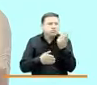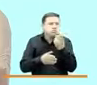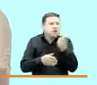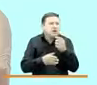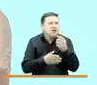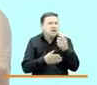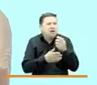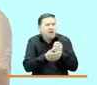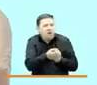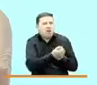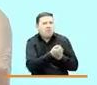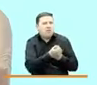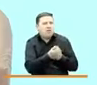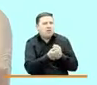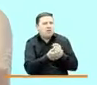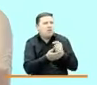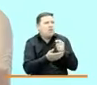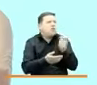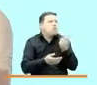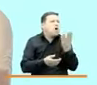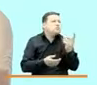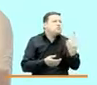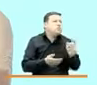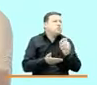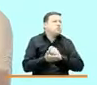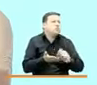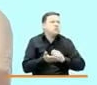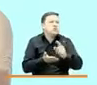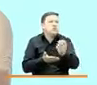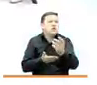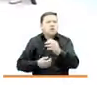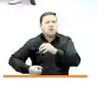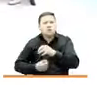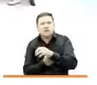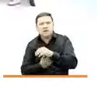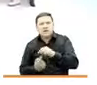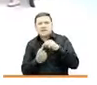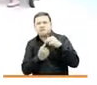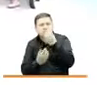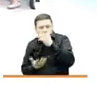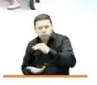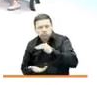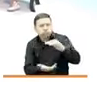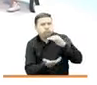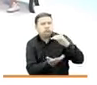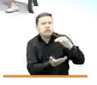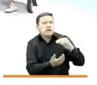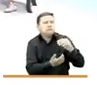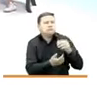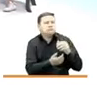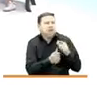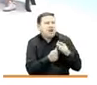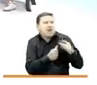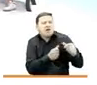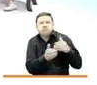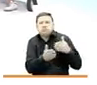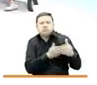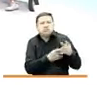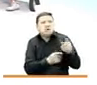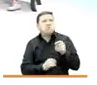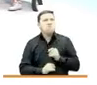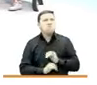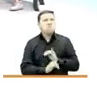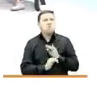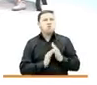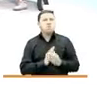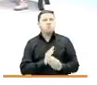haciendo el tamizaje y entregando las canastas especiales para los niños y niñas con riesgo de desnutrición o